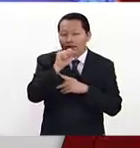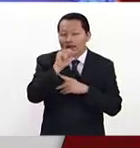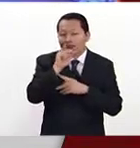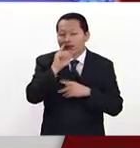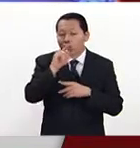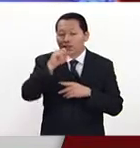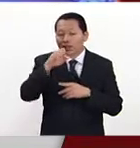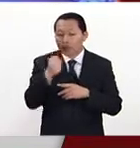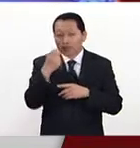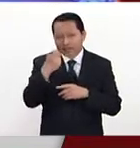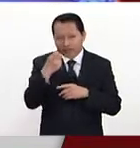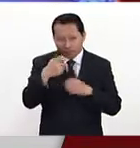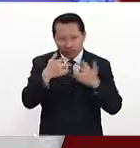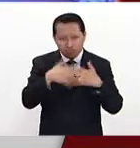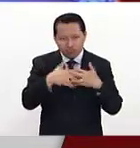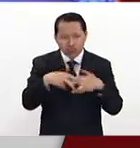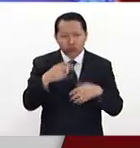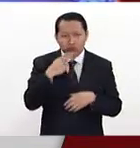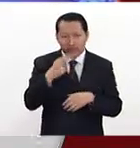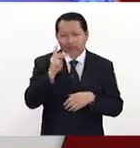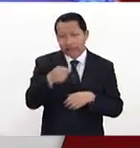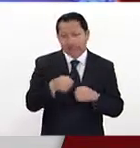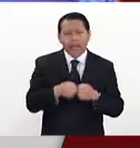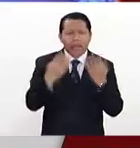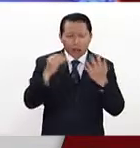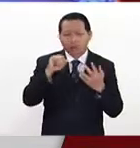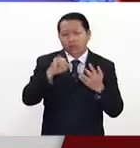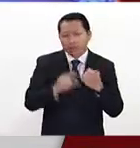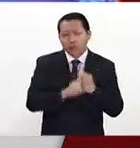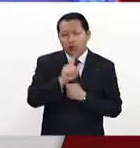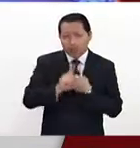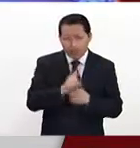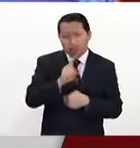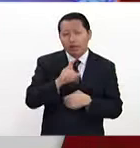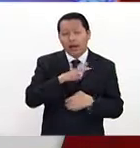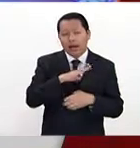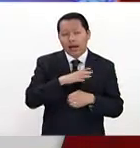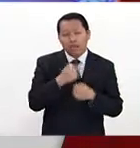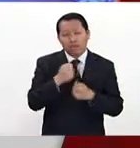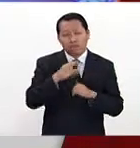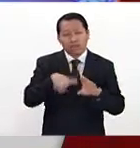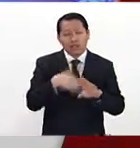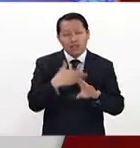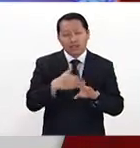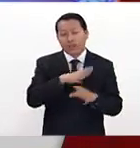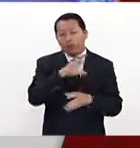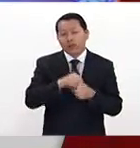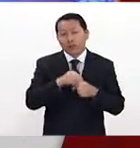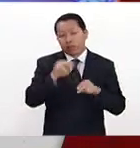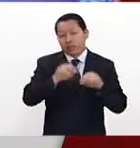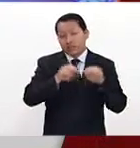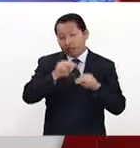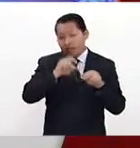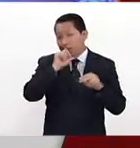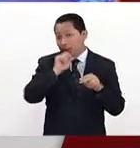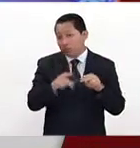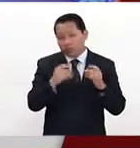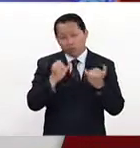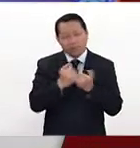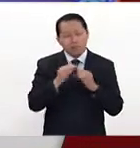industria. Entonces, claro que es un problema que impacta en todos los niveles y de manera